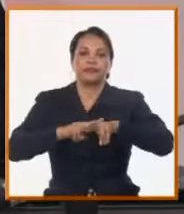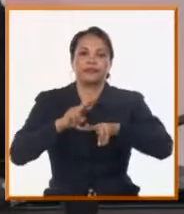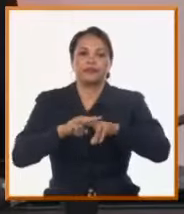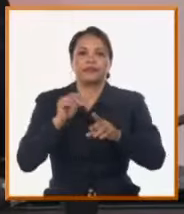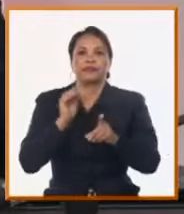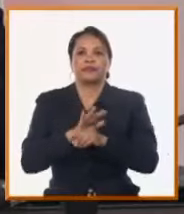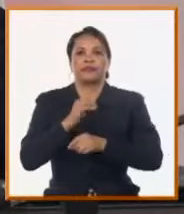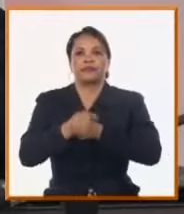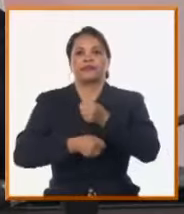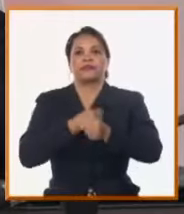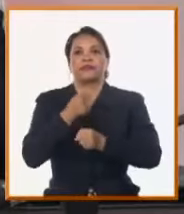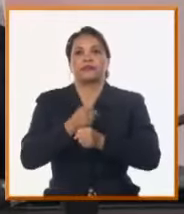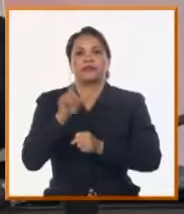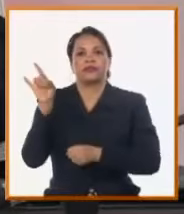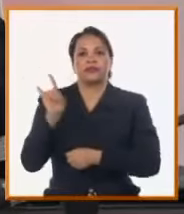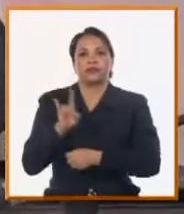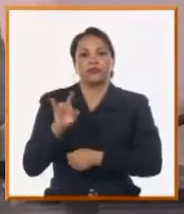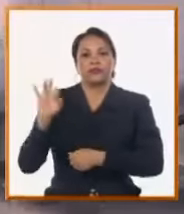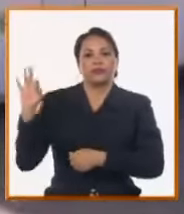partir del uso de fuentes renovables de energía.